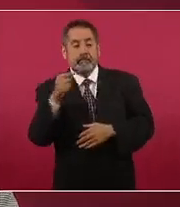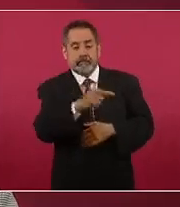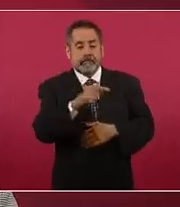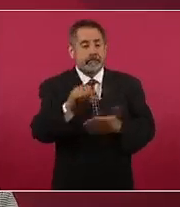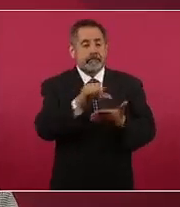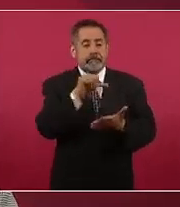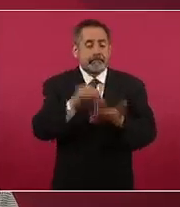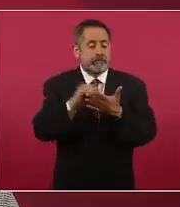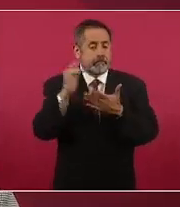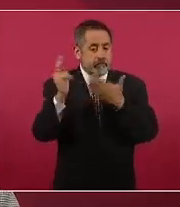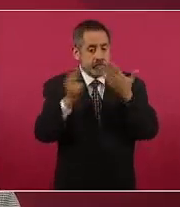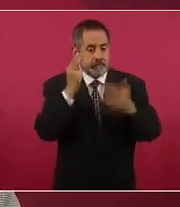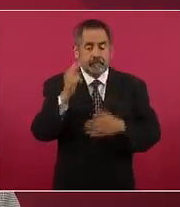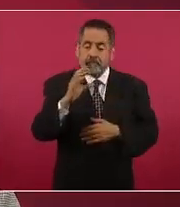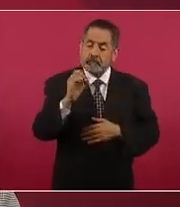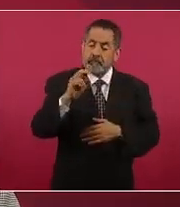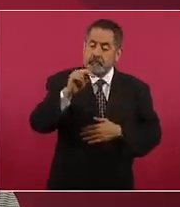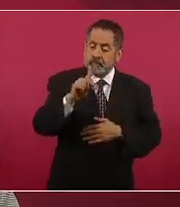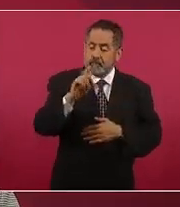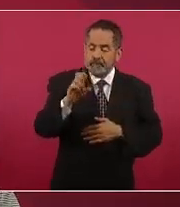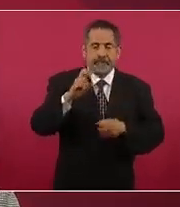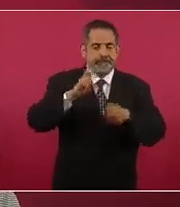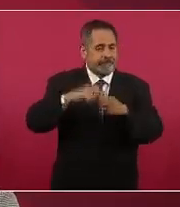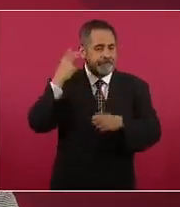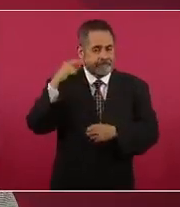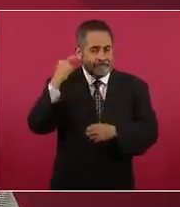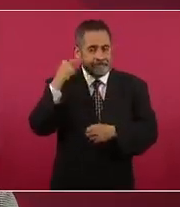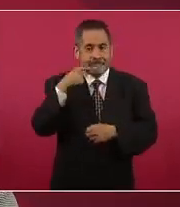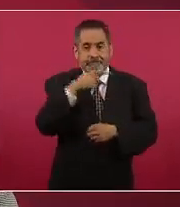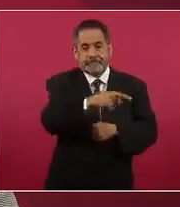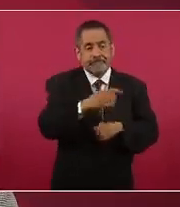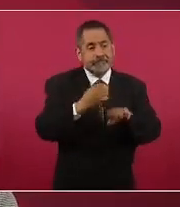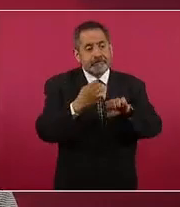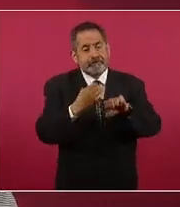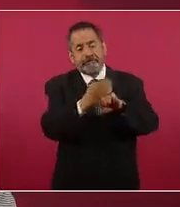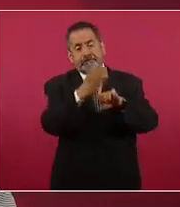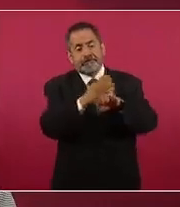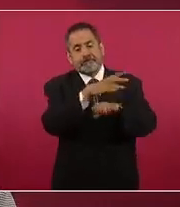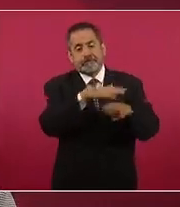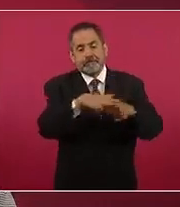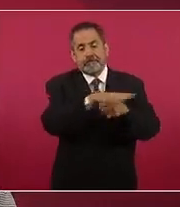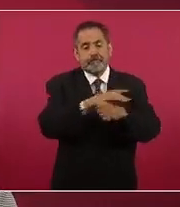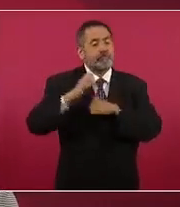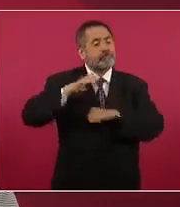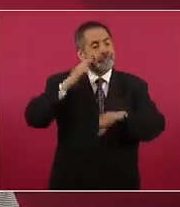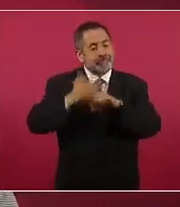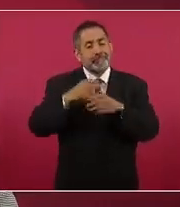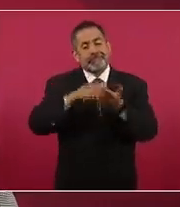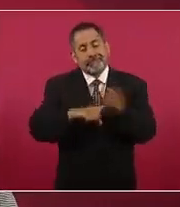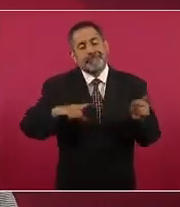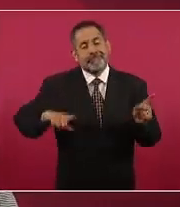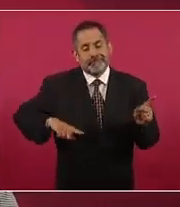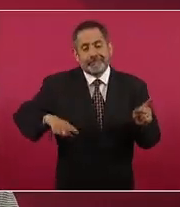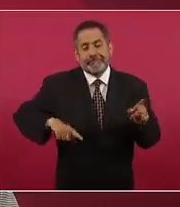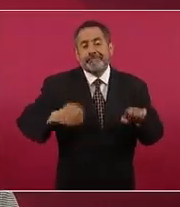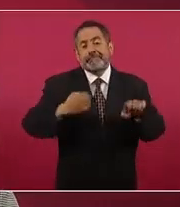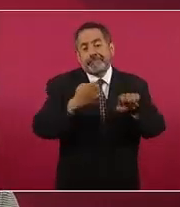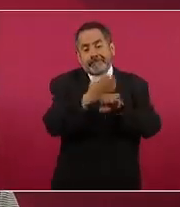del Conde SC de Veracruz, es estatal, es un REBOE estatal, está